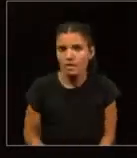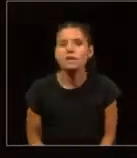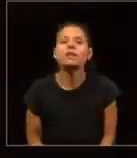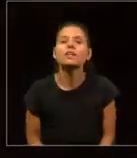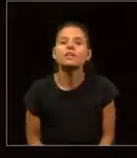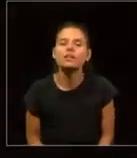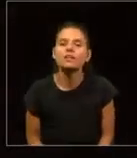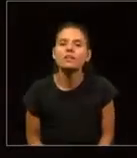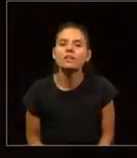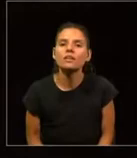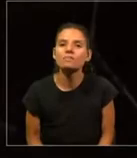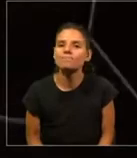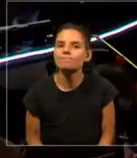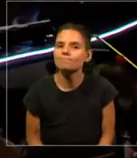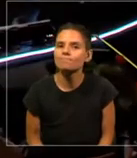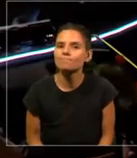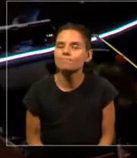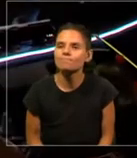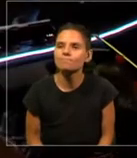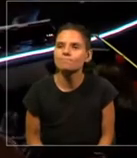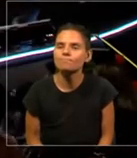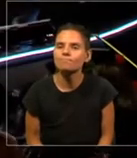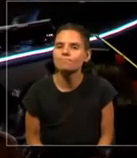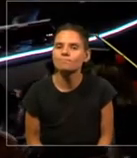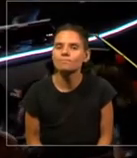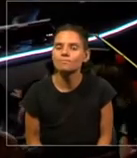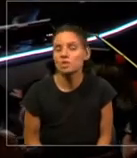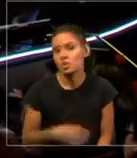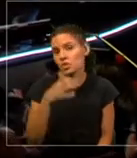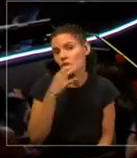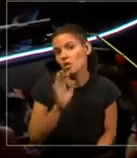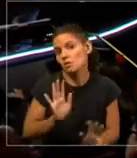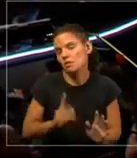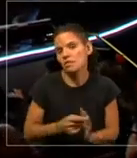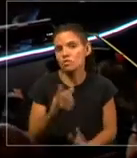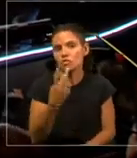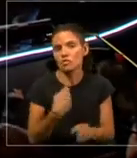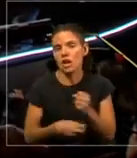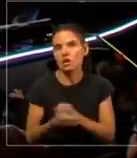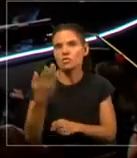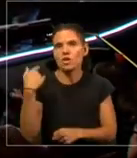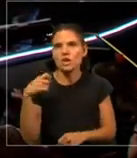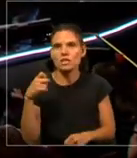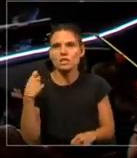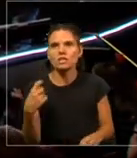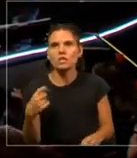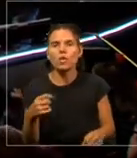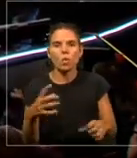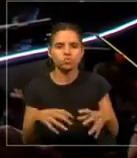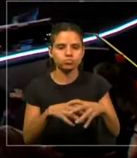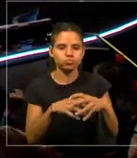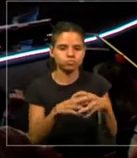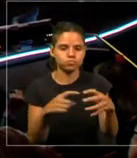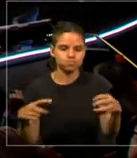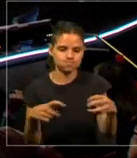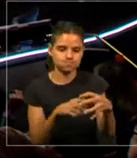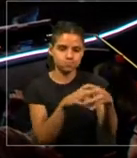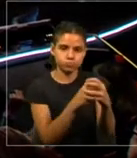Bueno, si yo le dijera que hace dos años un embrión que tenía 23 años de congelado fue